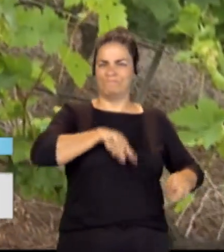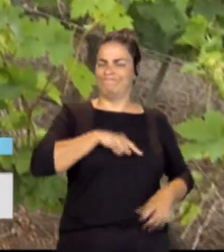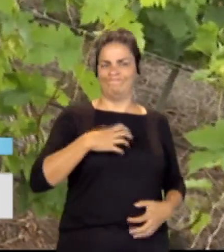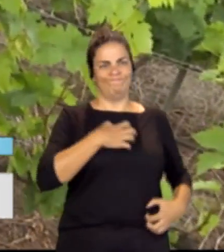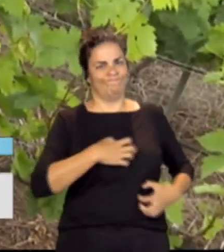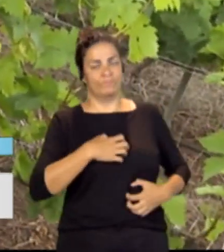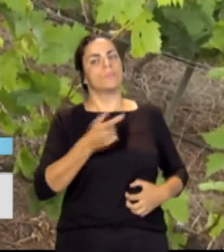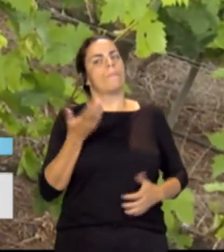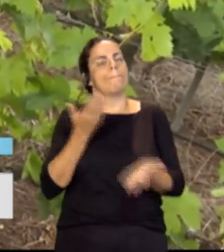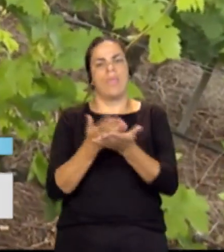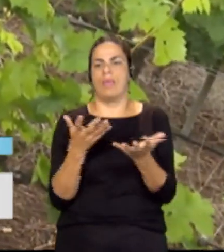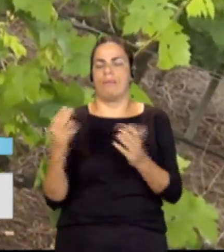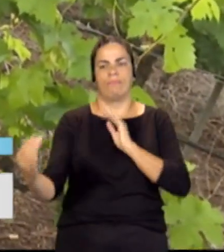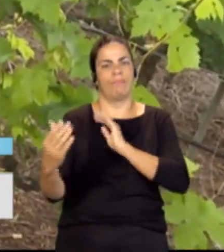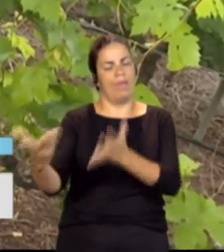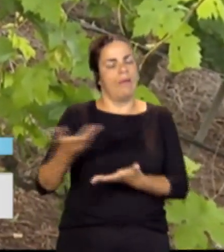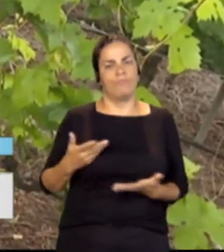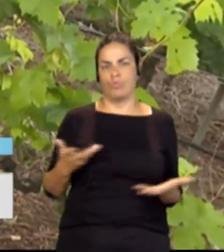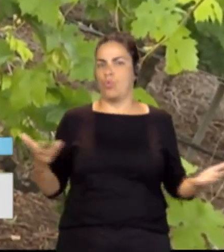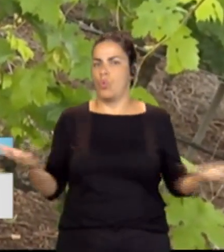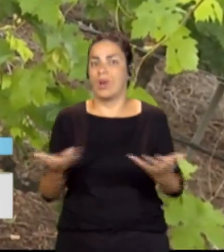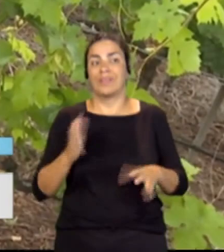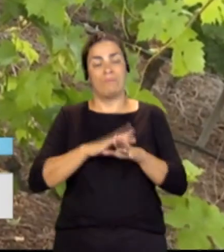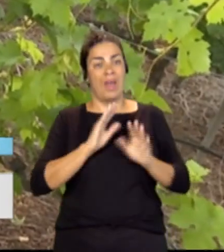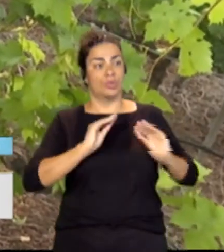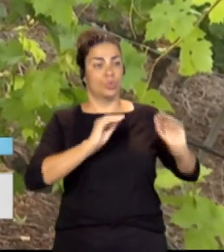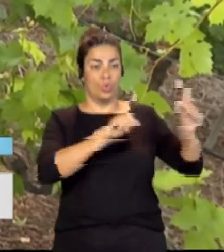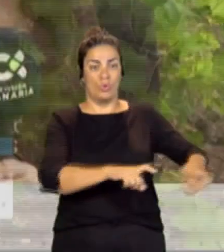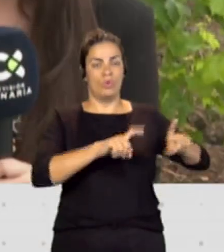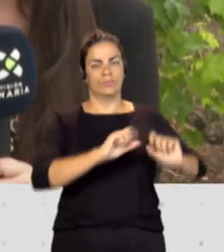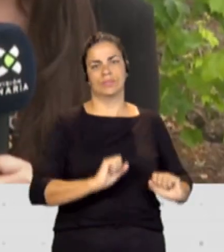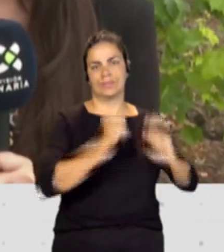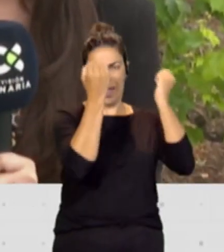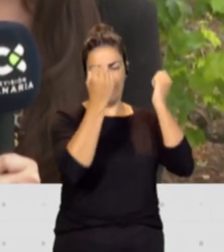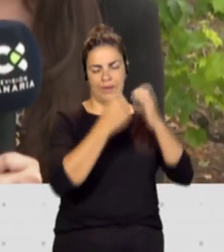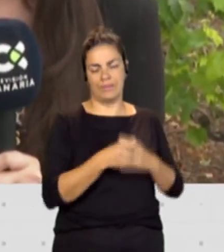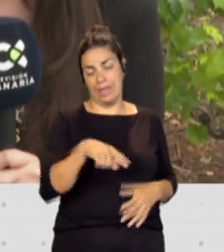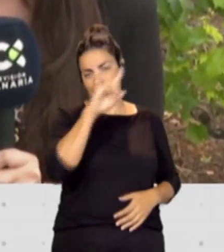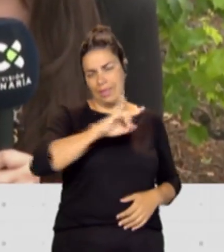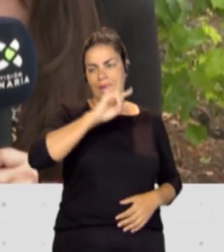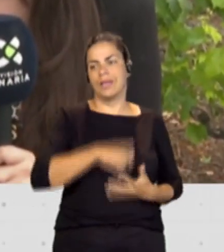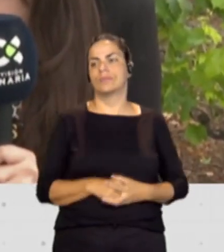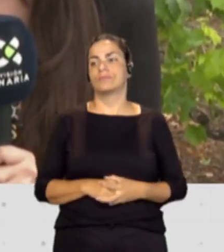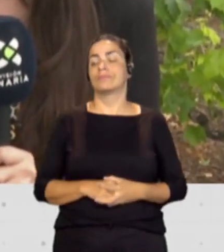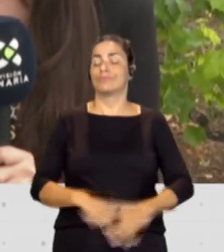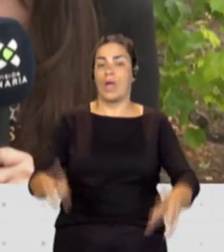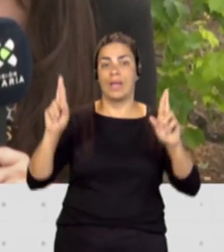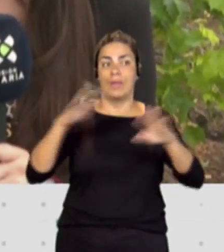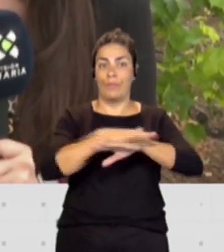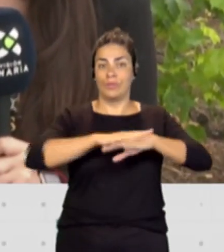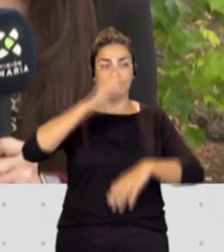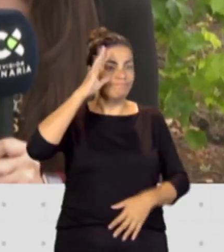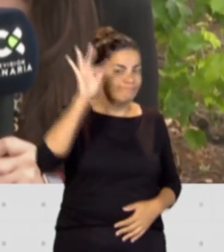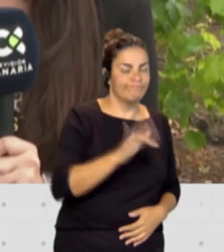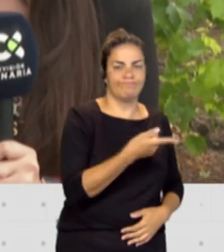ayudas urgentes que puedan salvar las explotaciones en las islas. Pues esperemos que las administraciones escuchen estas reivindicaciones del